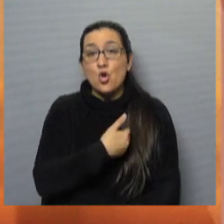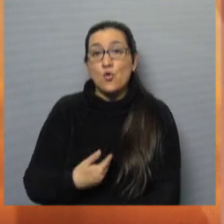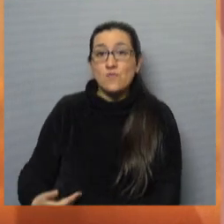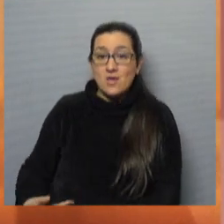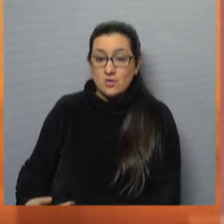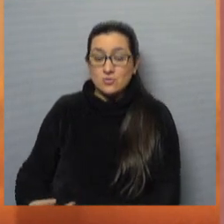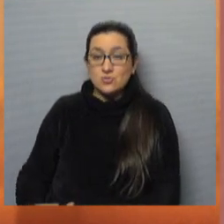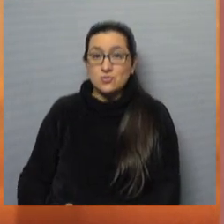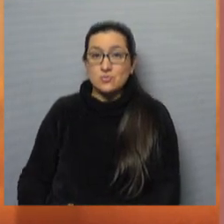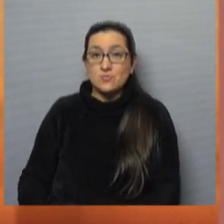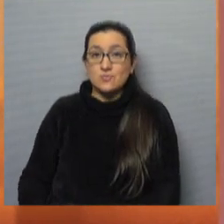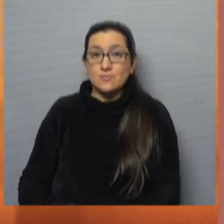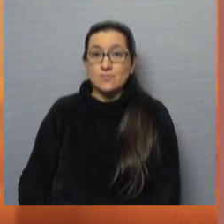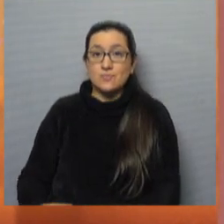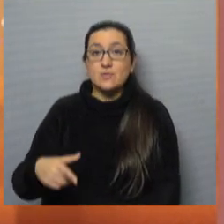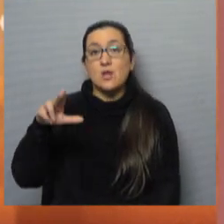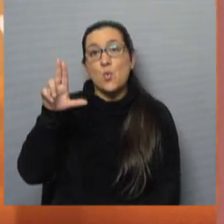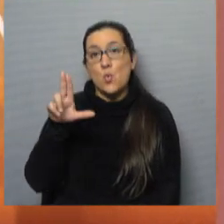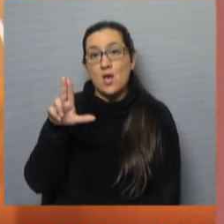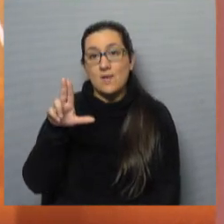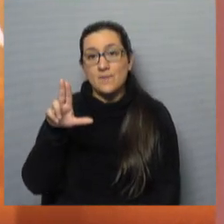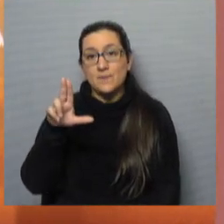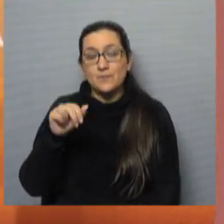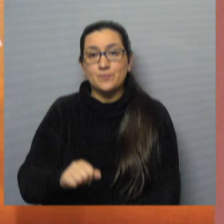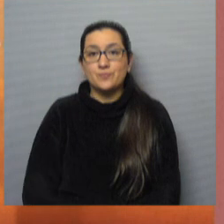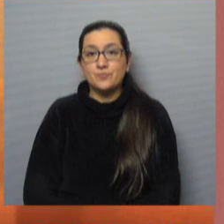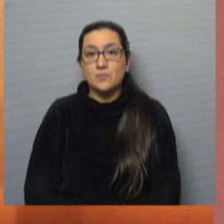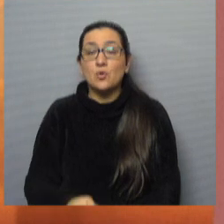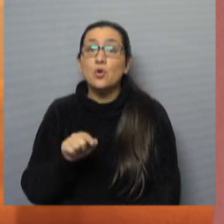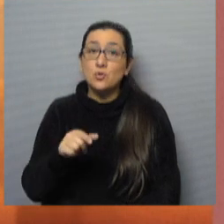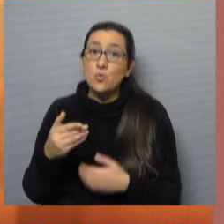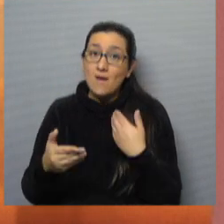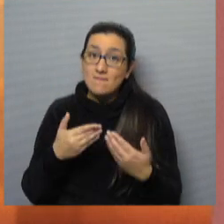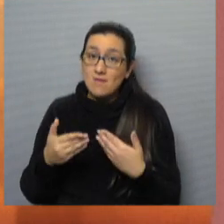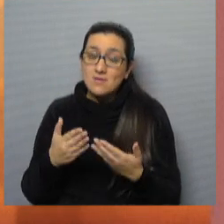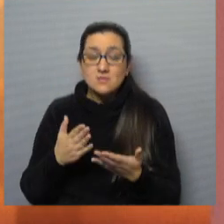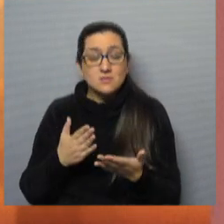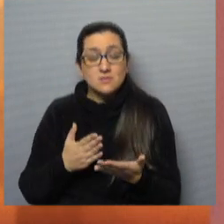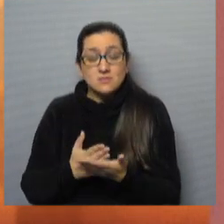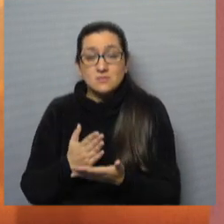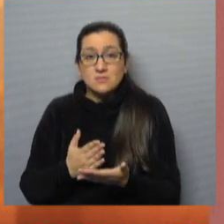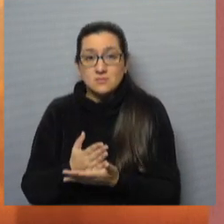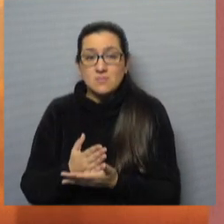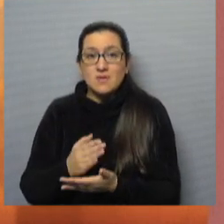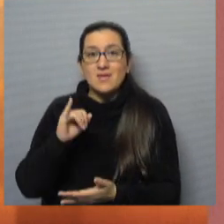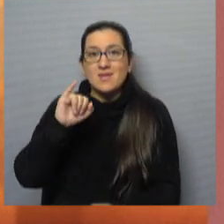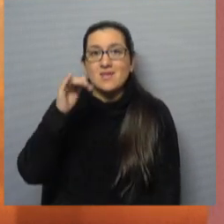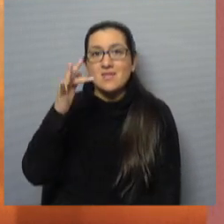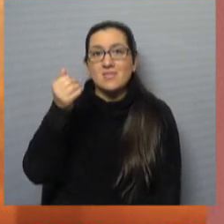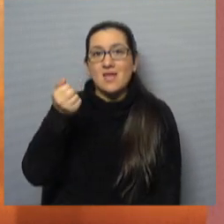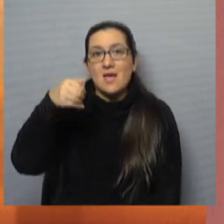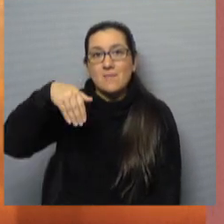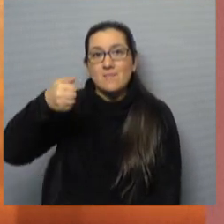las presidencias de Lula. Con el peso que tú señalabas, tiene siempre Itamaraty en la